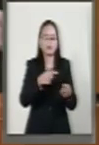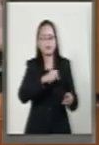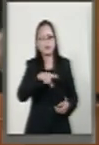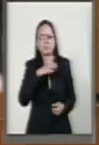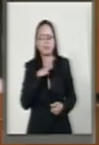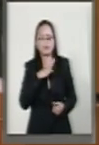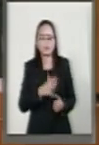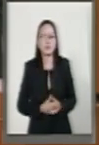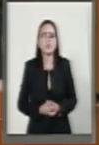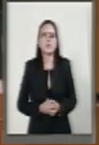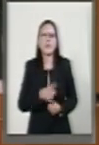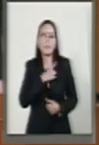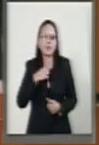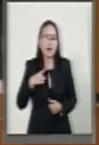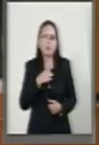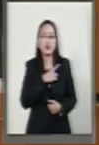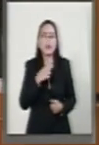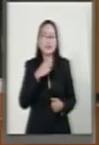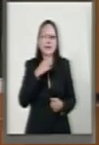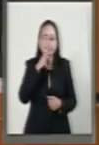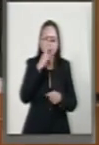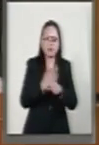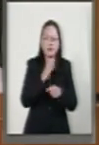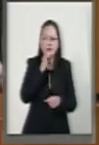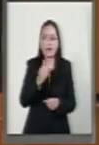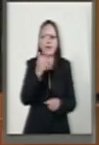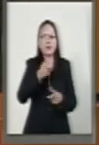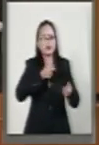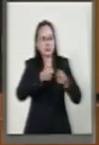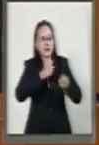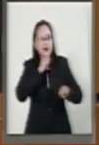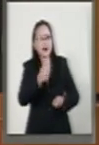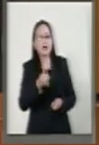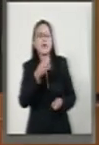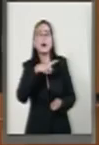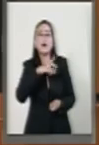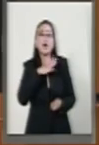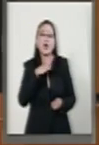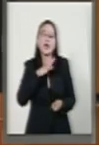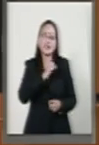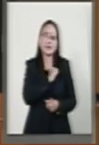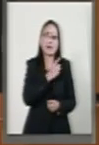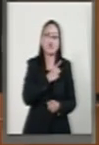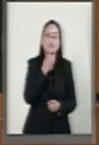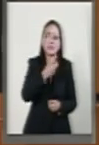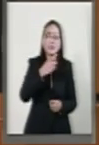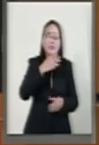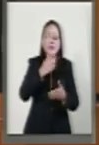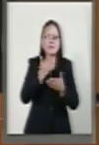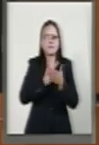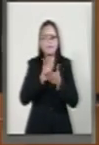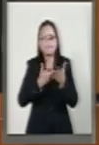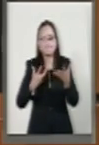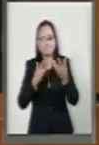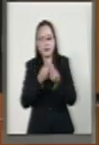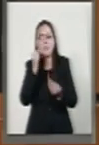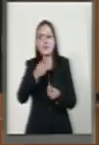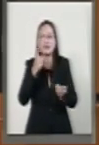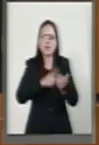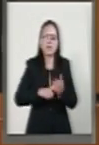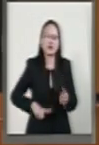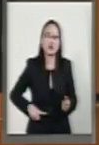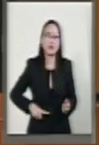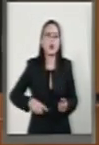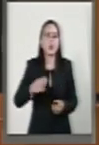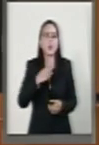Las deudas irresponsables y no reguladas se encuentran de la salud, las finanzas públicas de los estados y sobre todo del